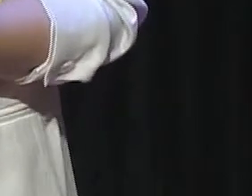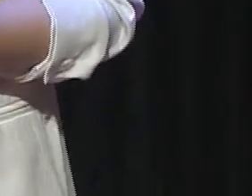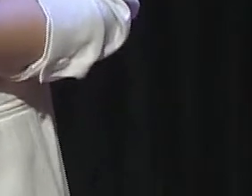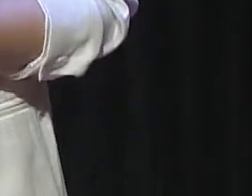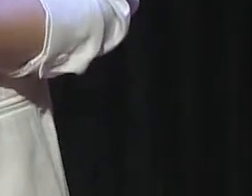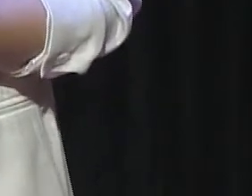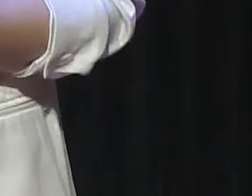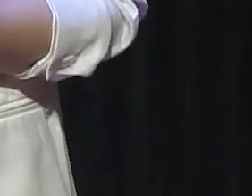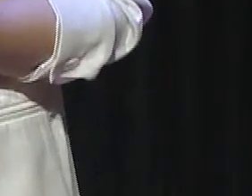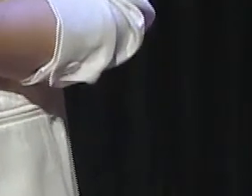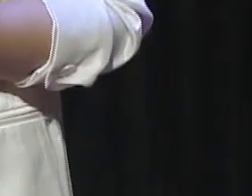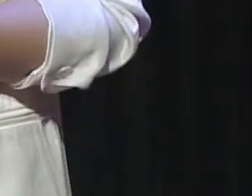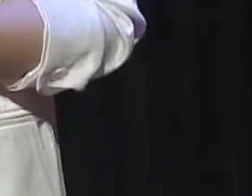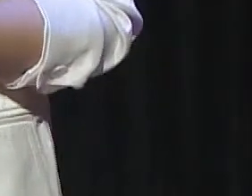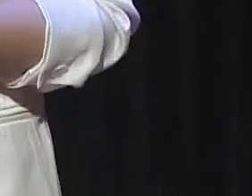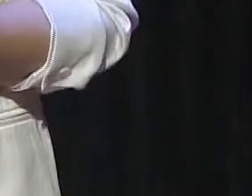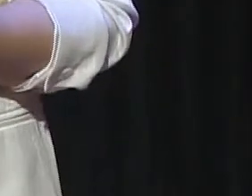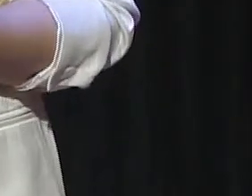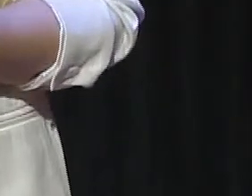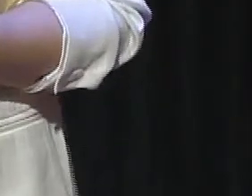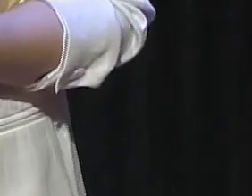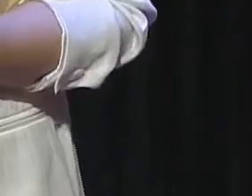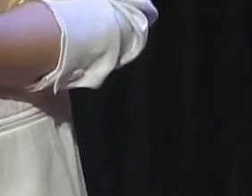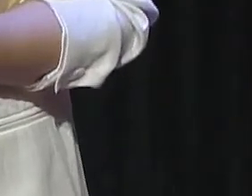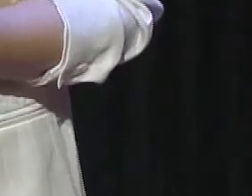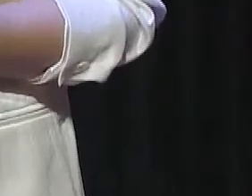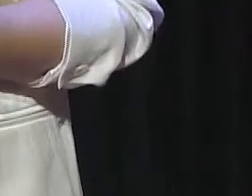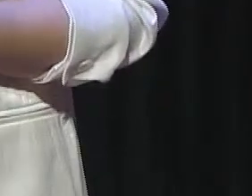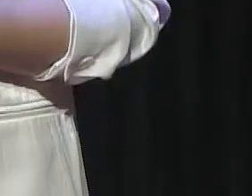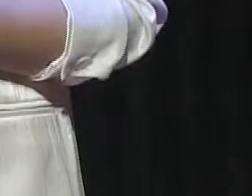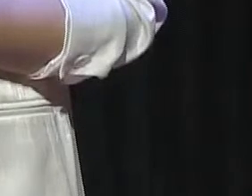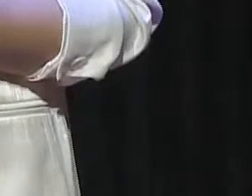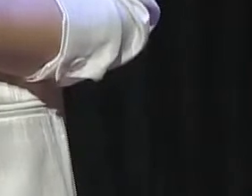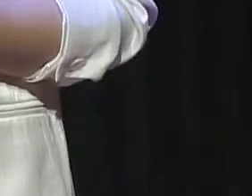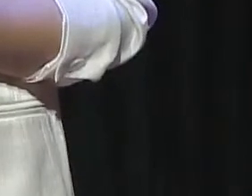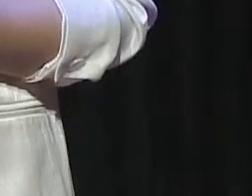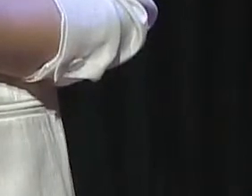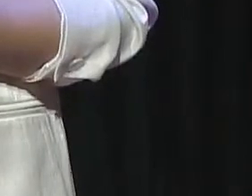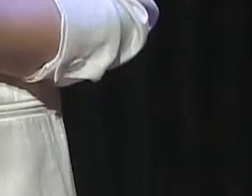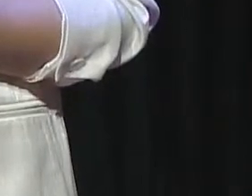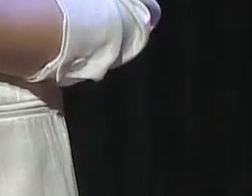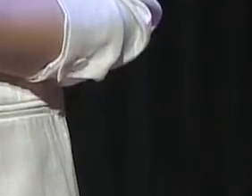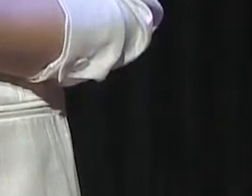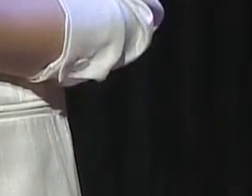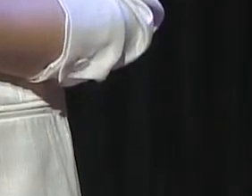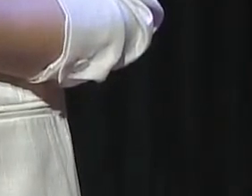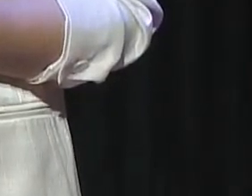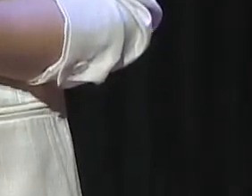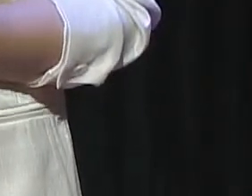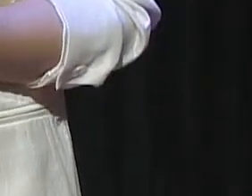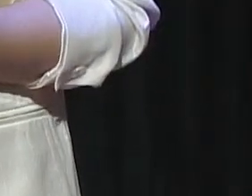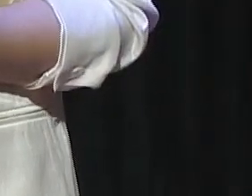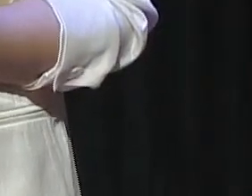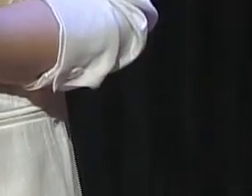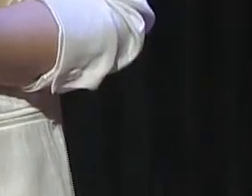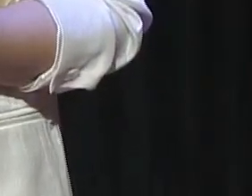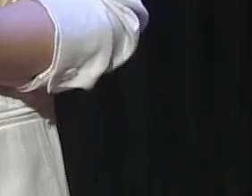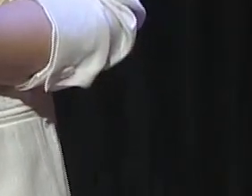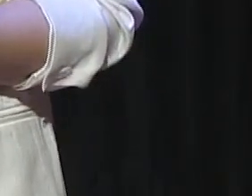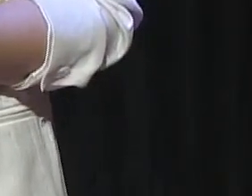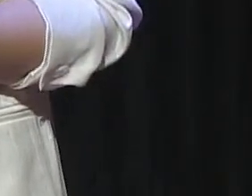y por ley se implementa este debate oral y público de candidatos a gobernador de la provincia de Mendoza 2023.